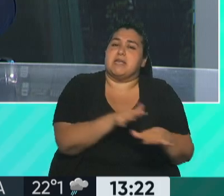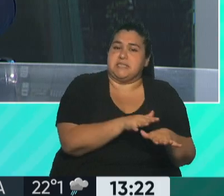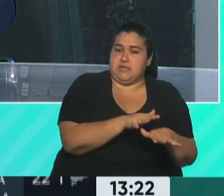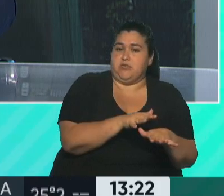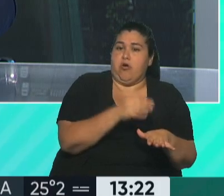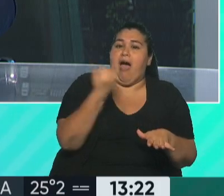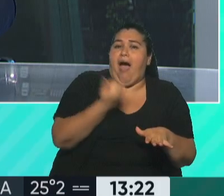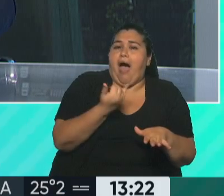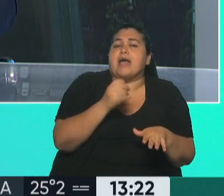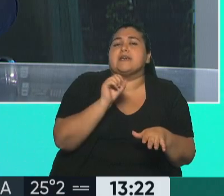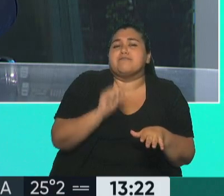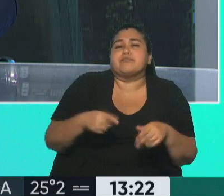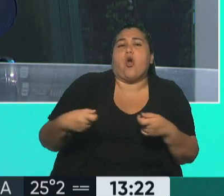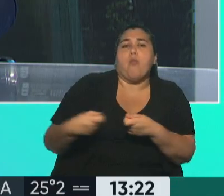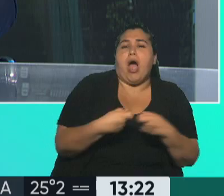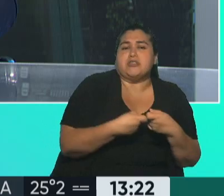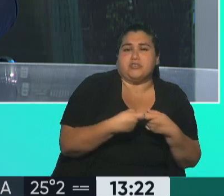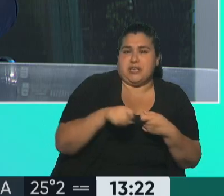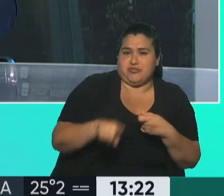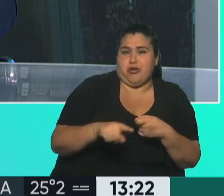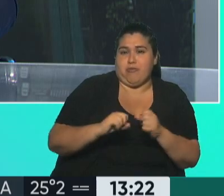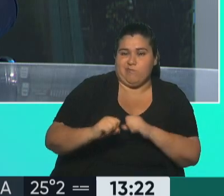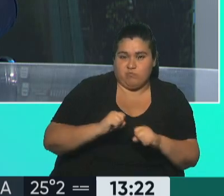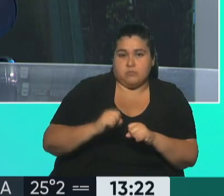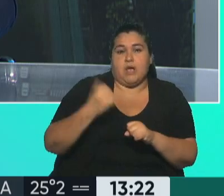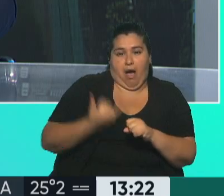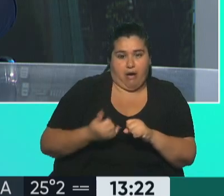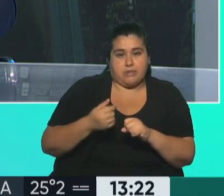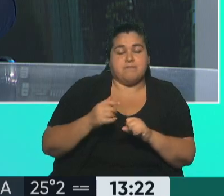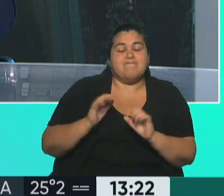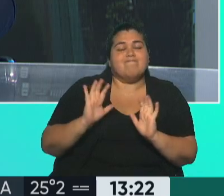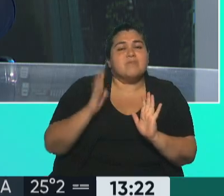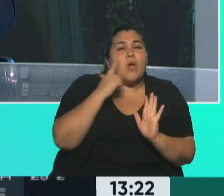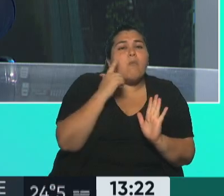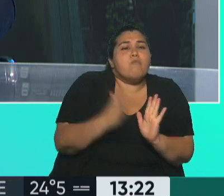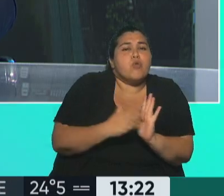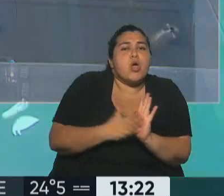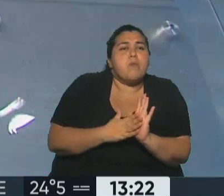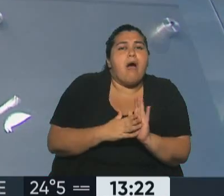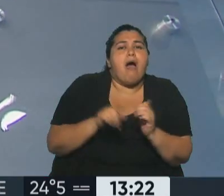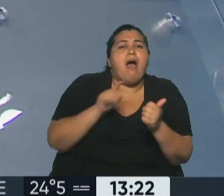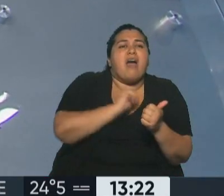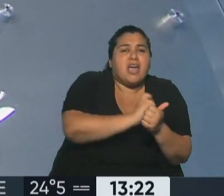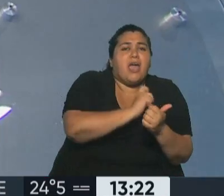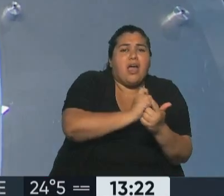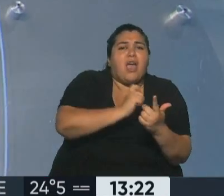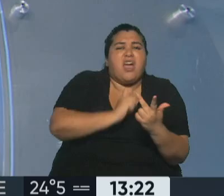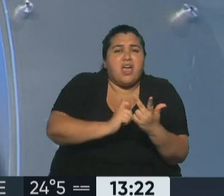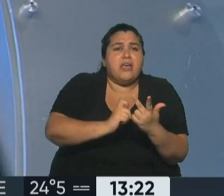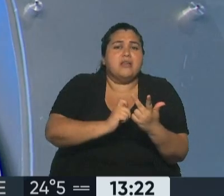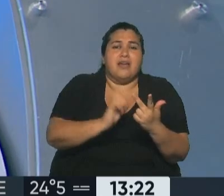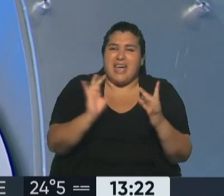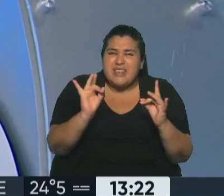figuras de la asociación ilícita. Es difícil probar la asociación ilícita. Pero me parece que acá en este